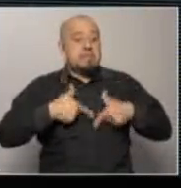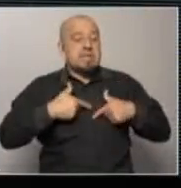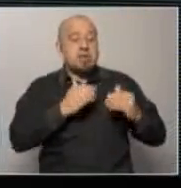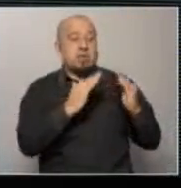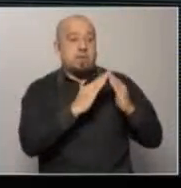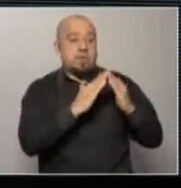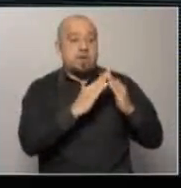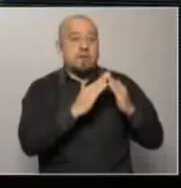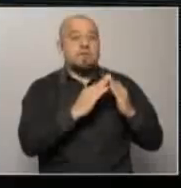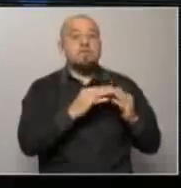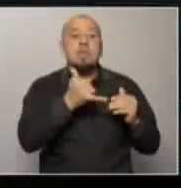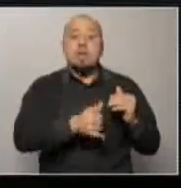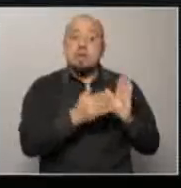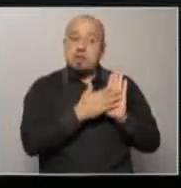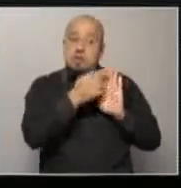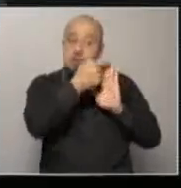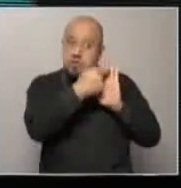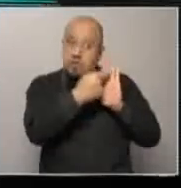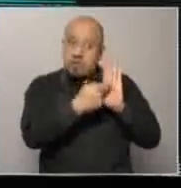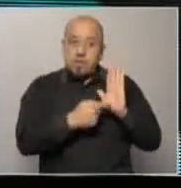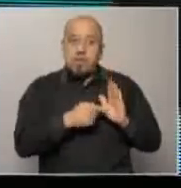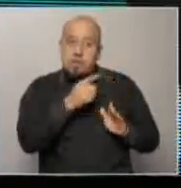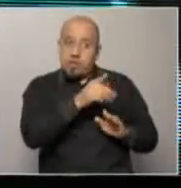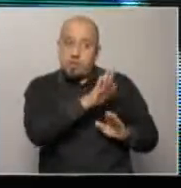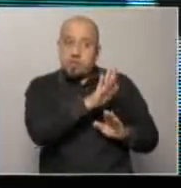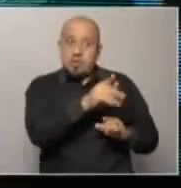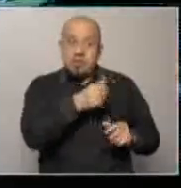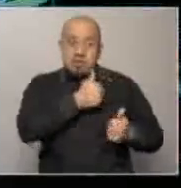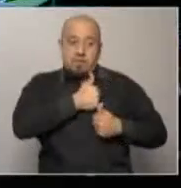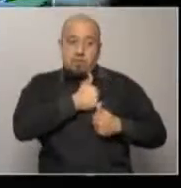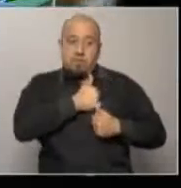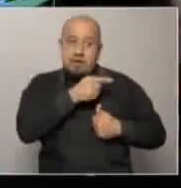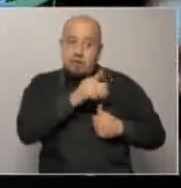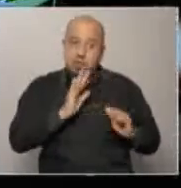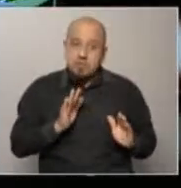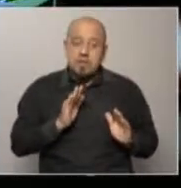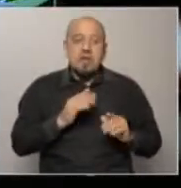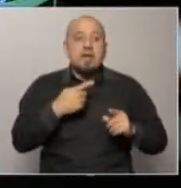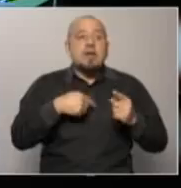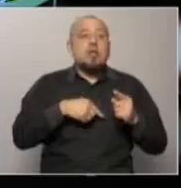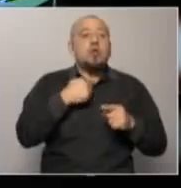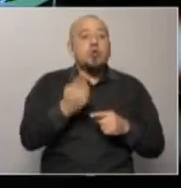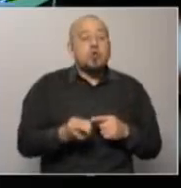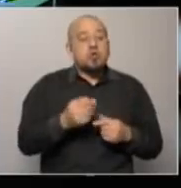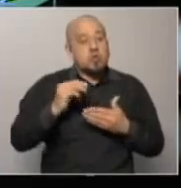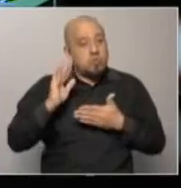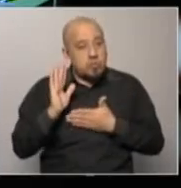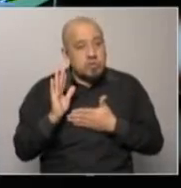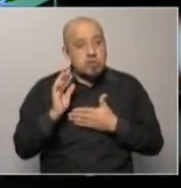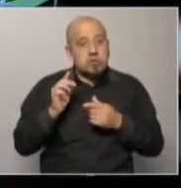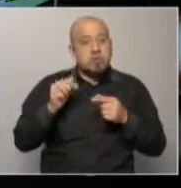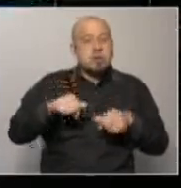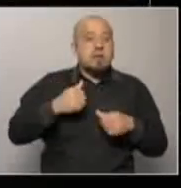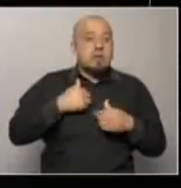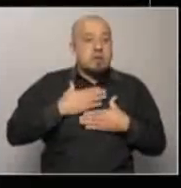agenda propia, también producto de la campaña electoral. Por otro lado, el compromiso para